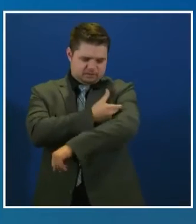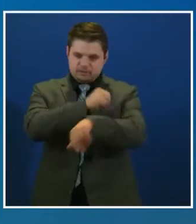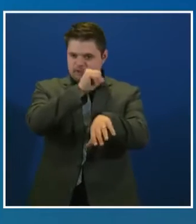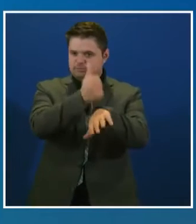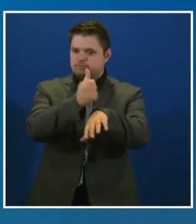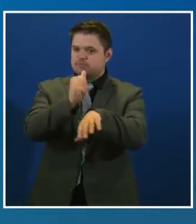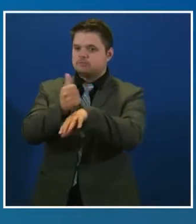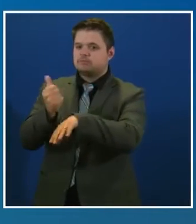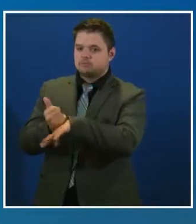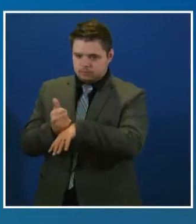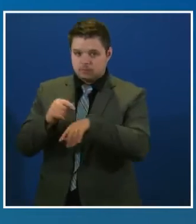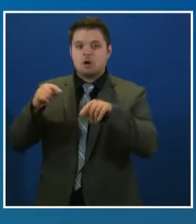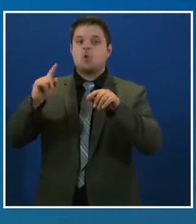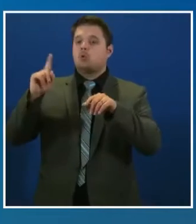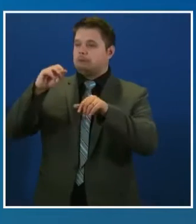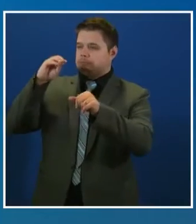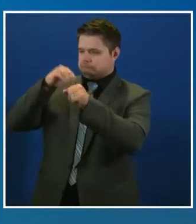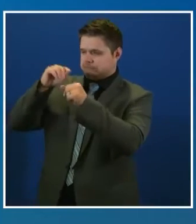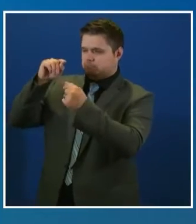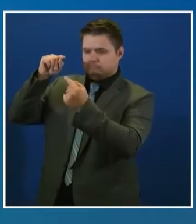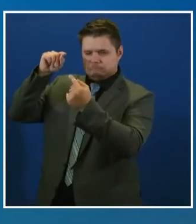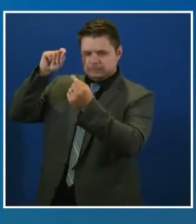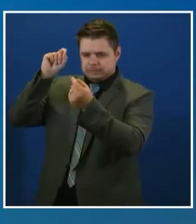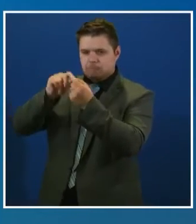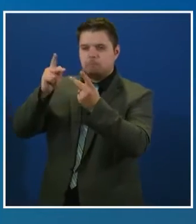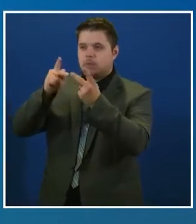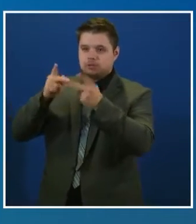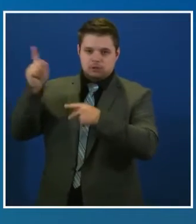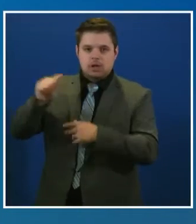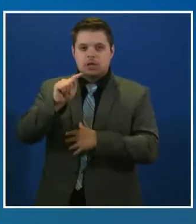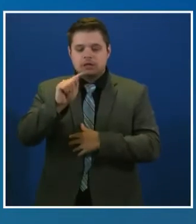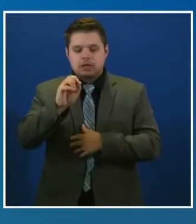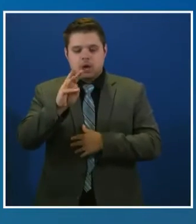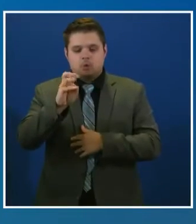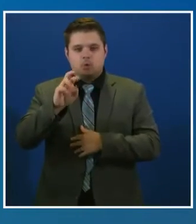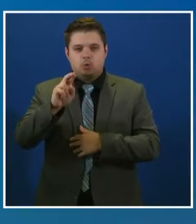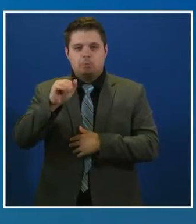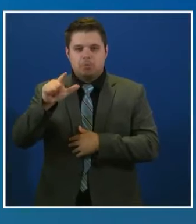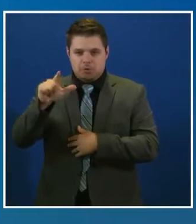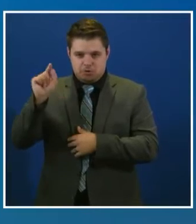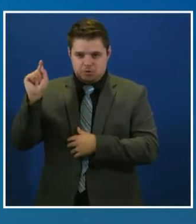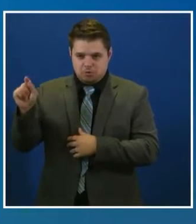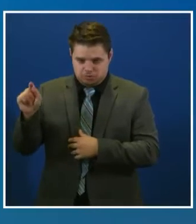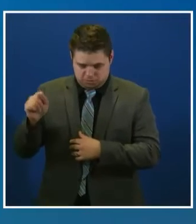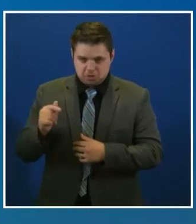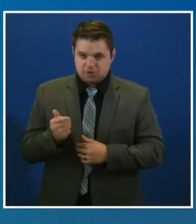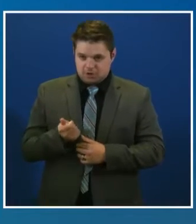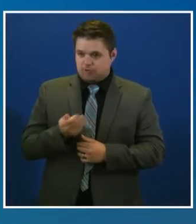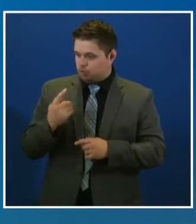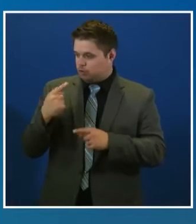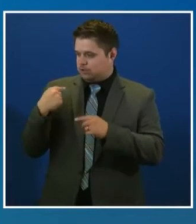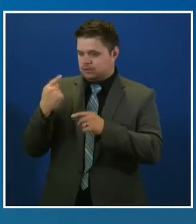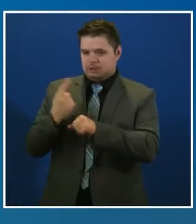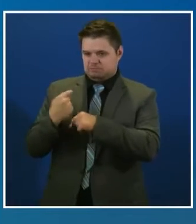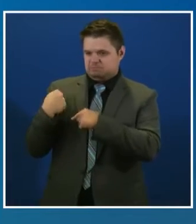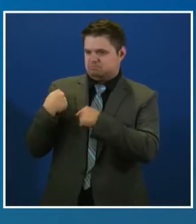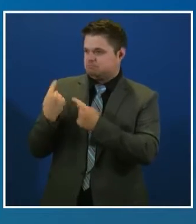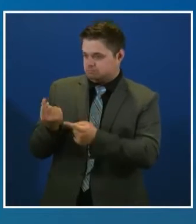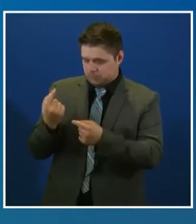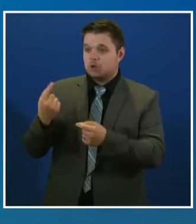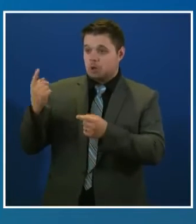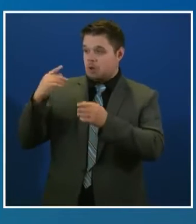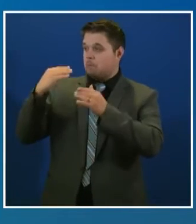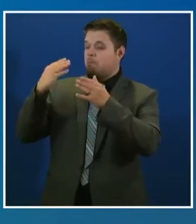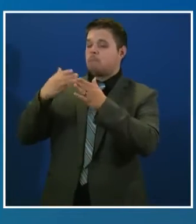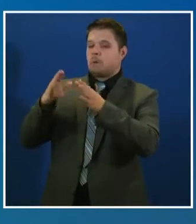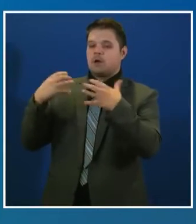Mall, en el centro de Vancouver. En los últimos días, Salud Pública envió correos electrónicos y llamó a personas que están